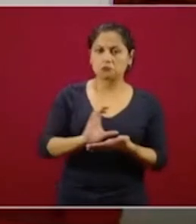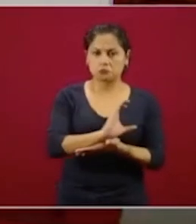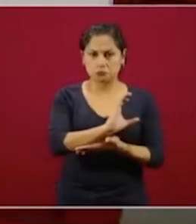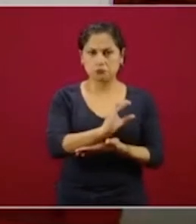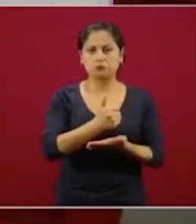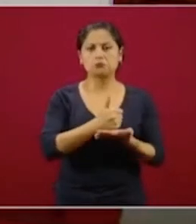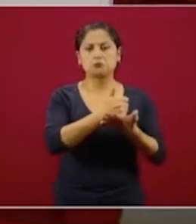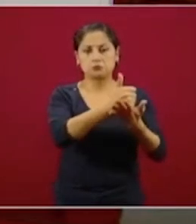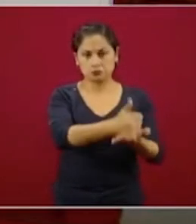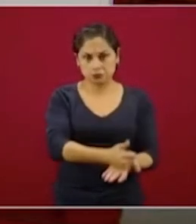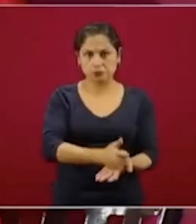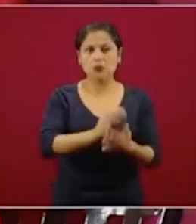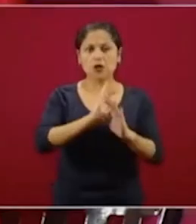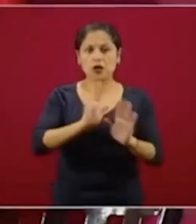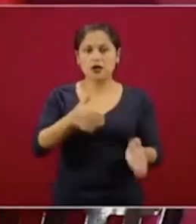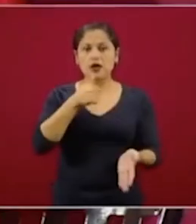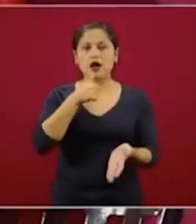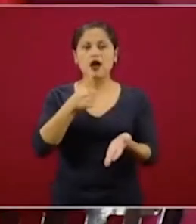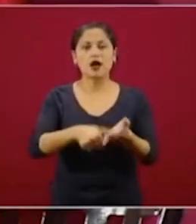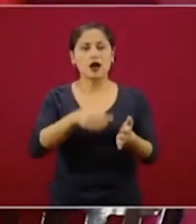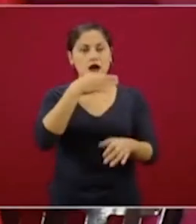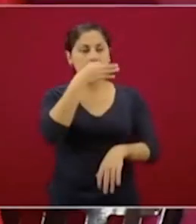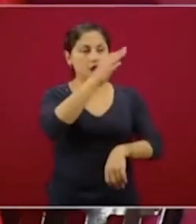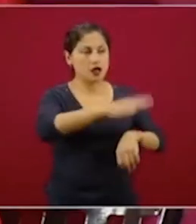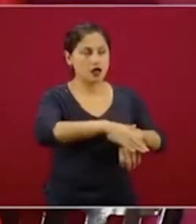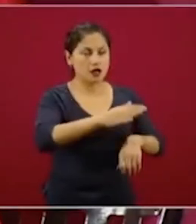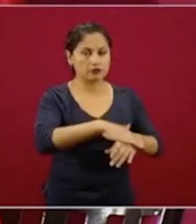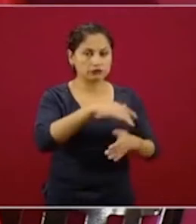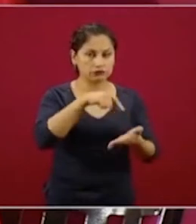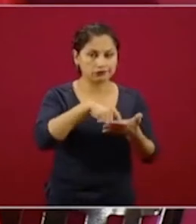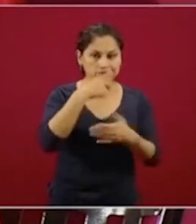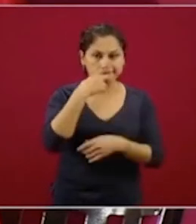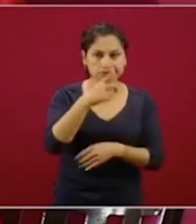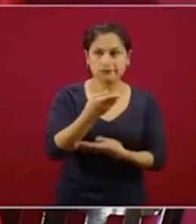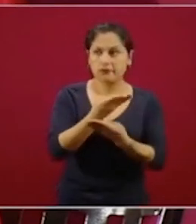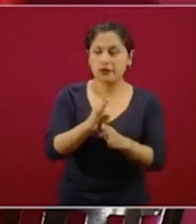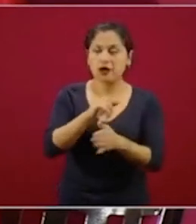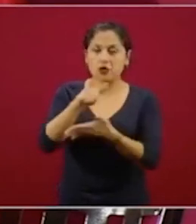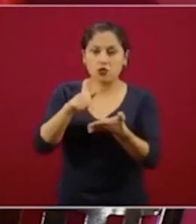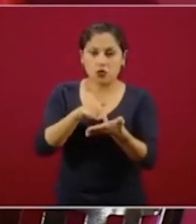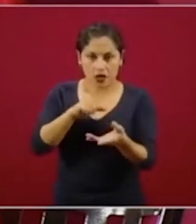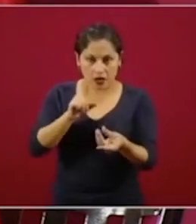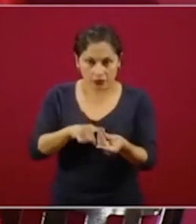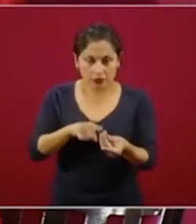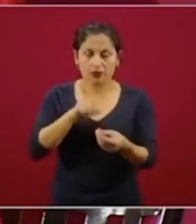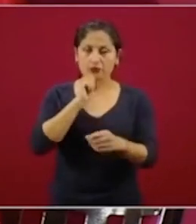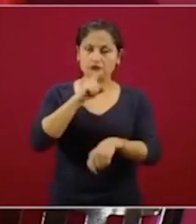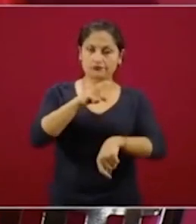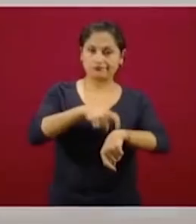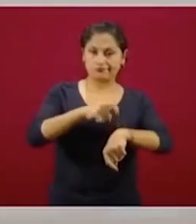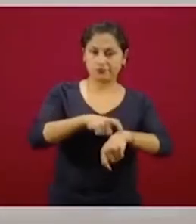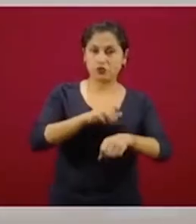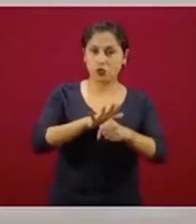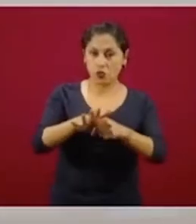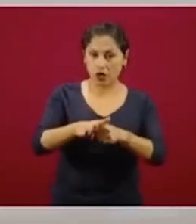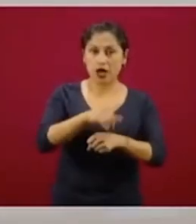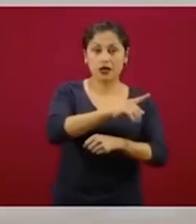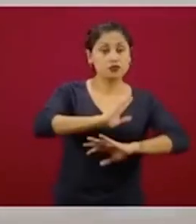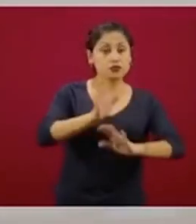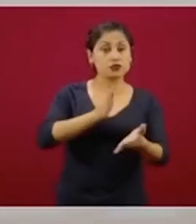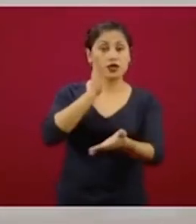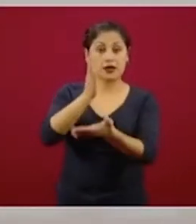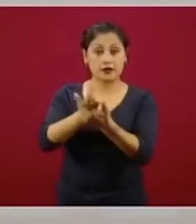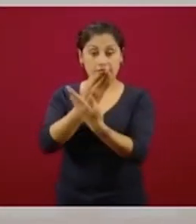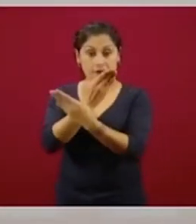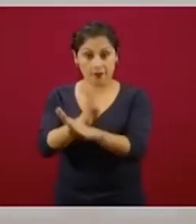recibieron una notificación de a qué sucursal, en qué horario asistir, fueron a esa sucursal